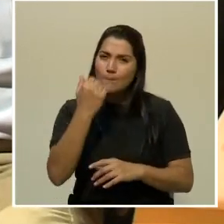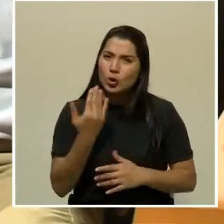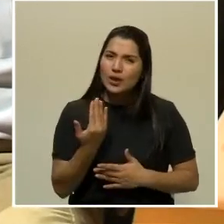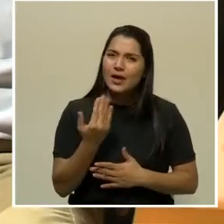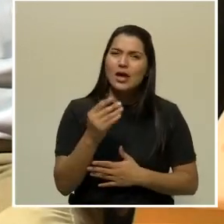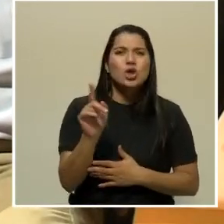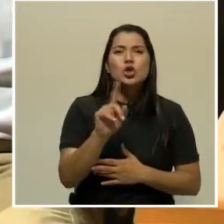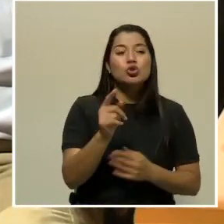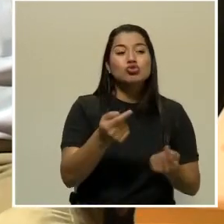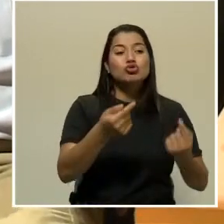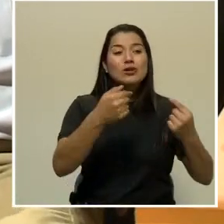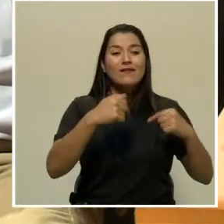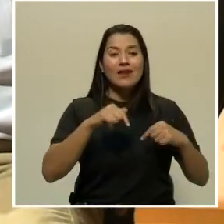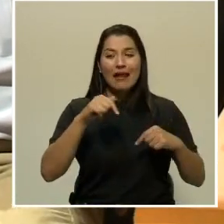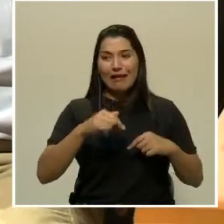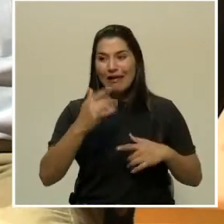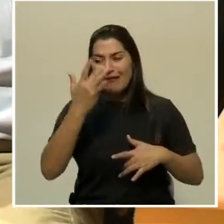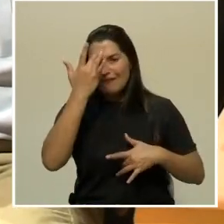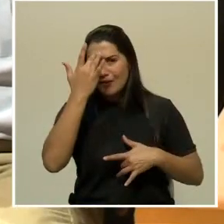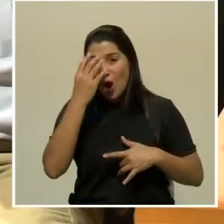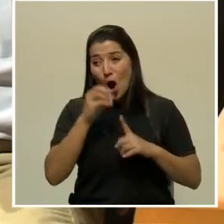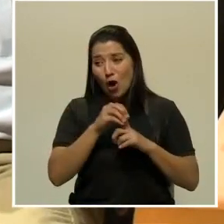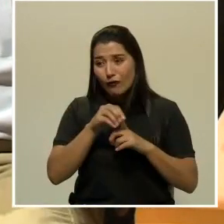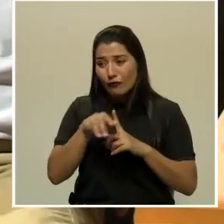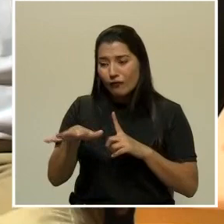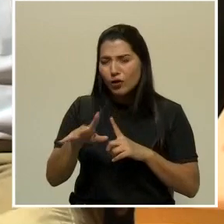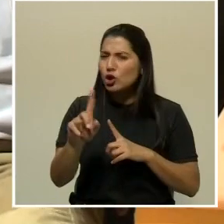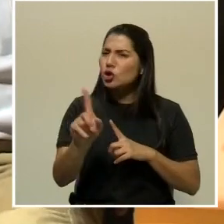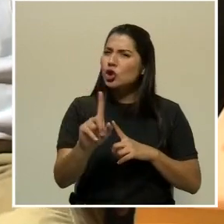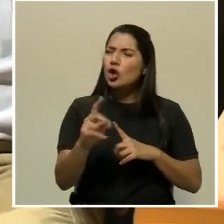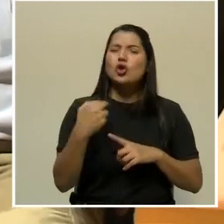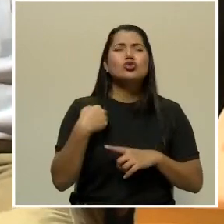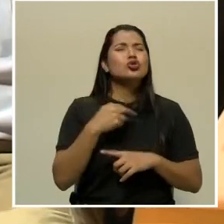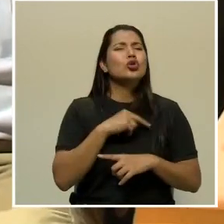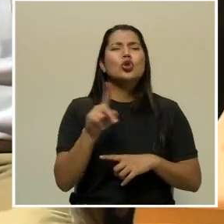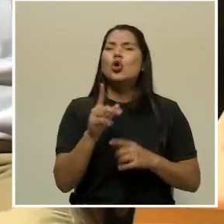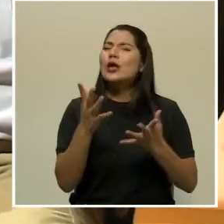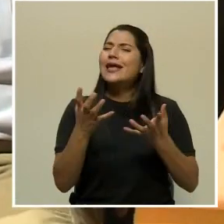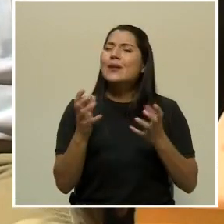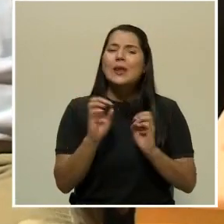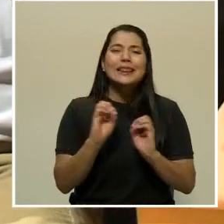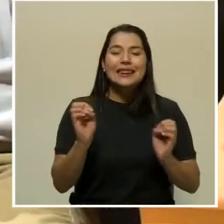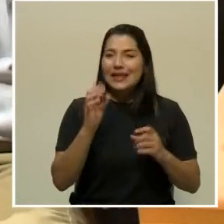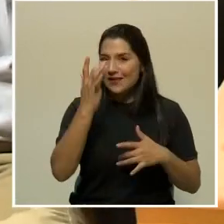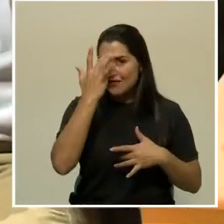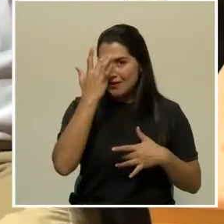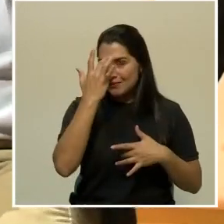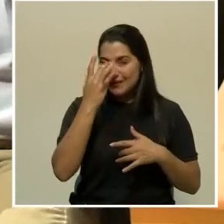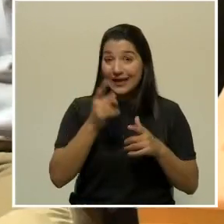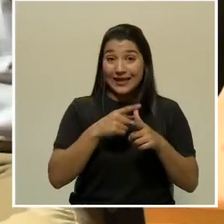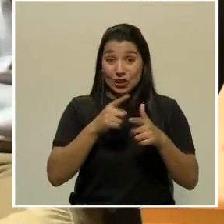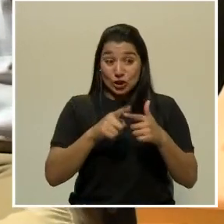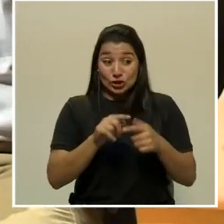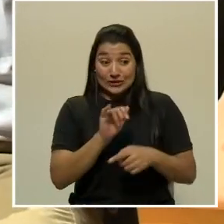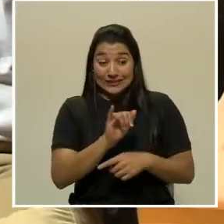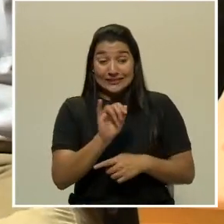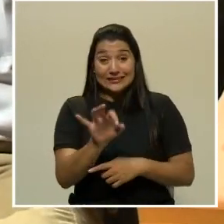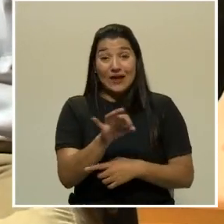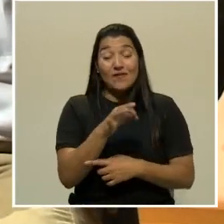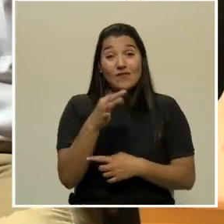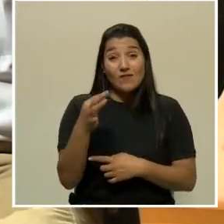viene a contagiar. No, no, no, se trata de que no queremos que se contagie nadie. Entonces, en esa forma de